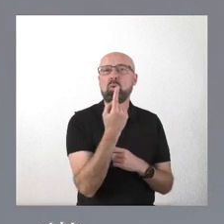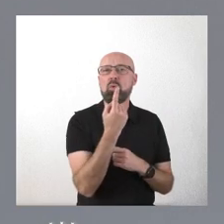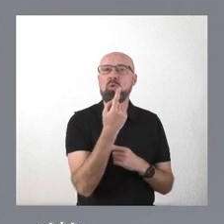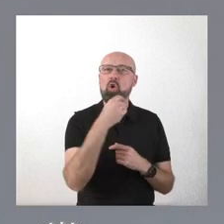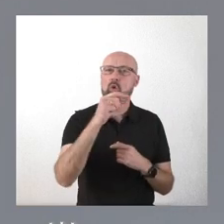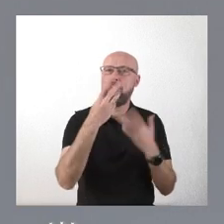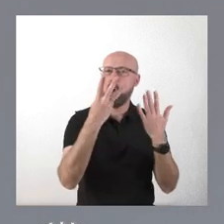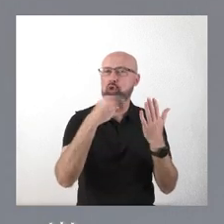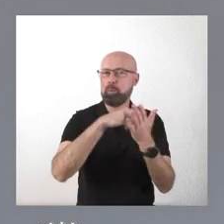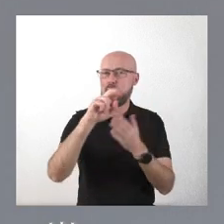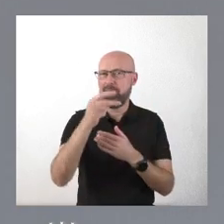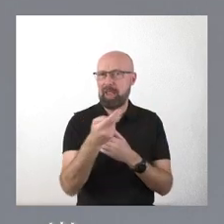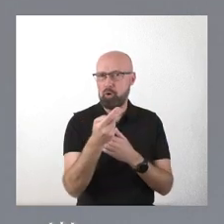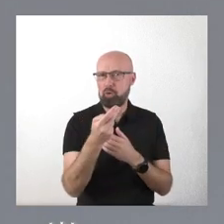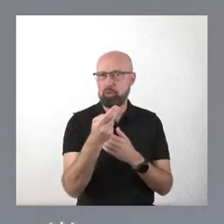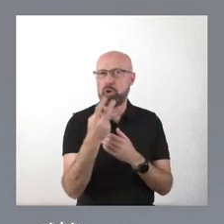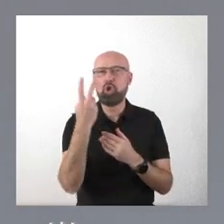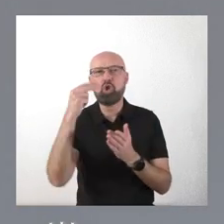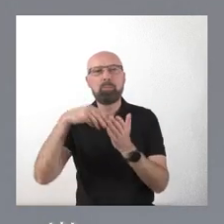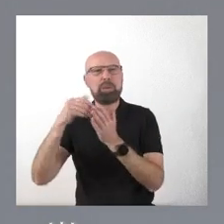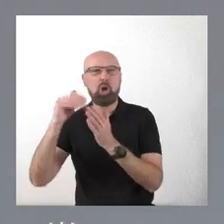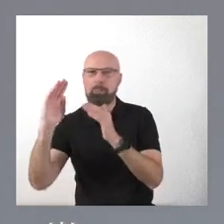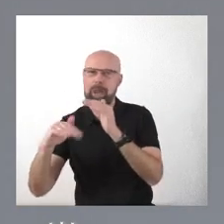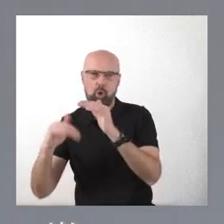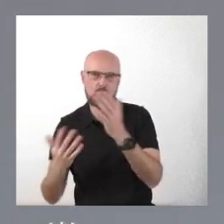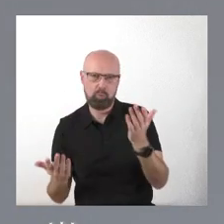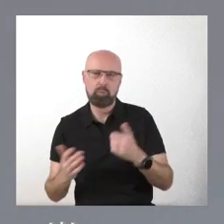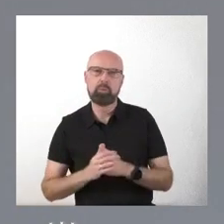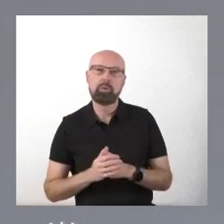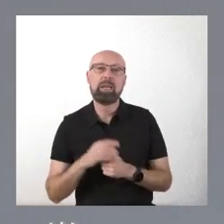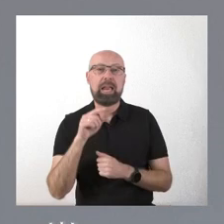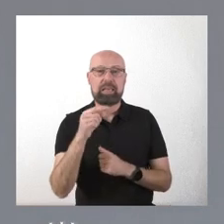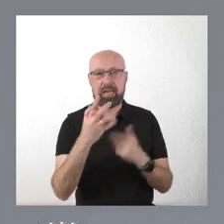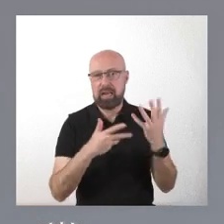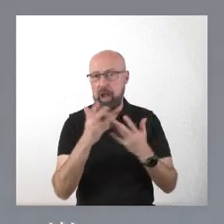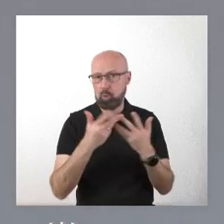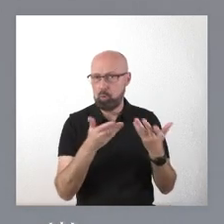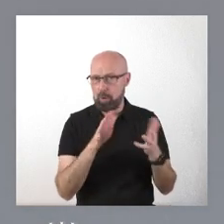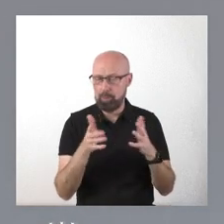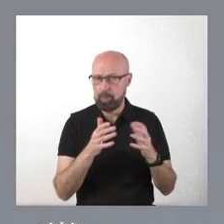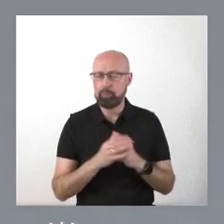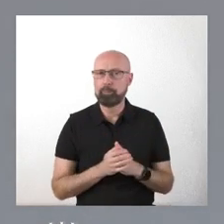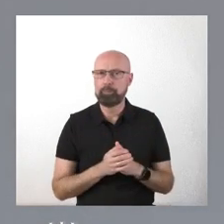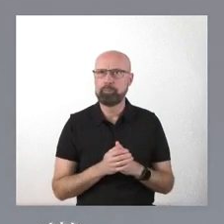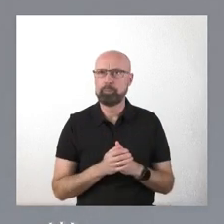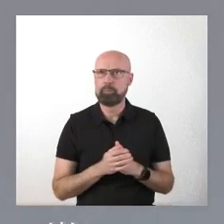de euros, no llega a dos millones de euros. Ese sería el cálculo de aplicar el uno